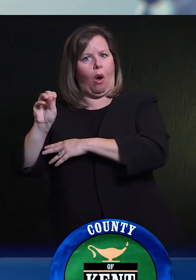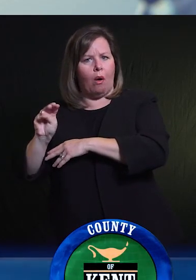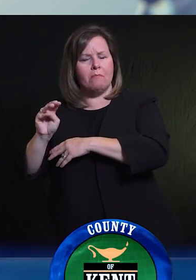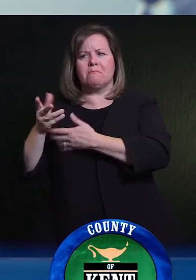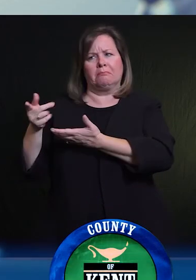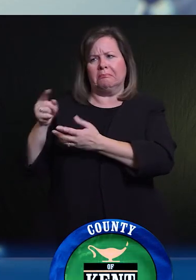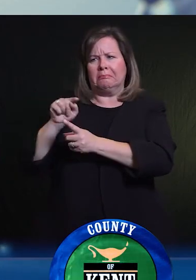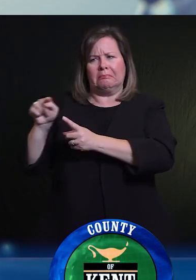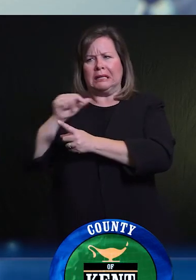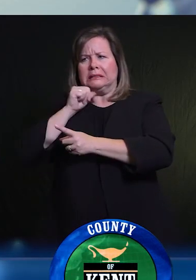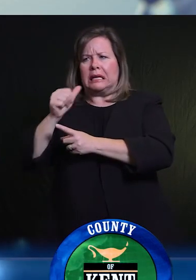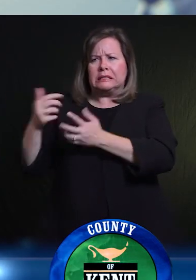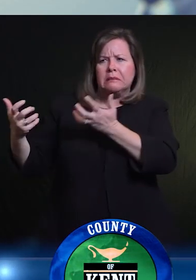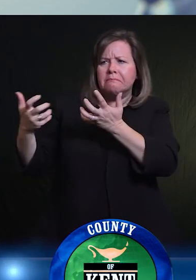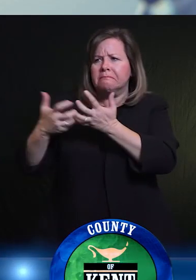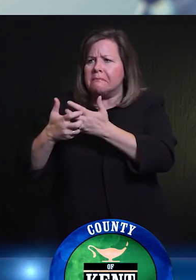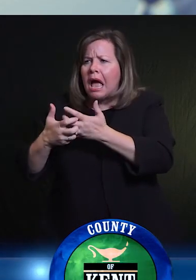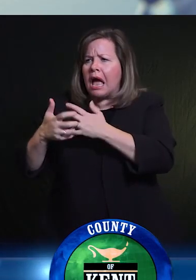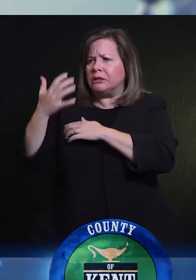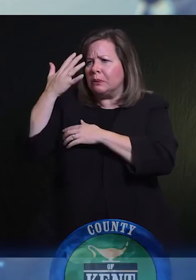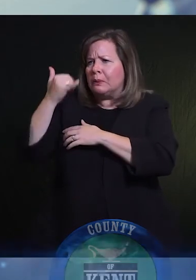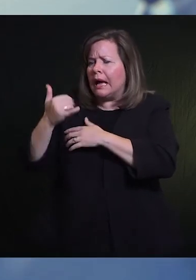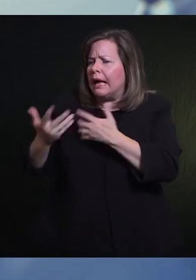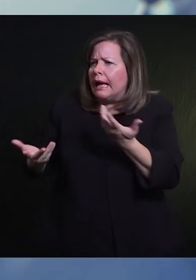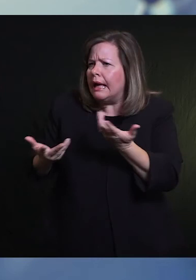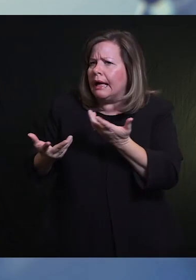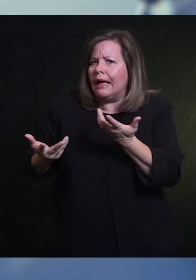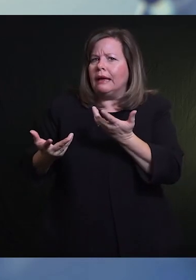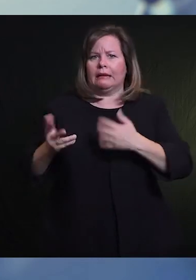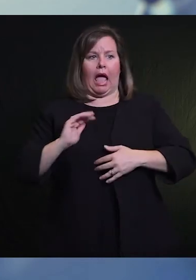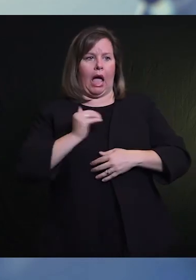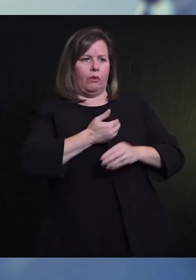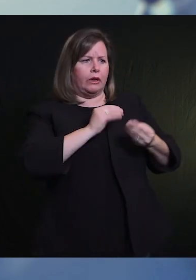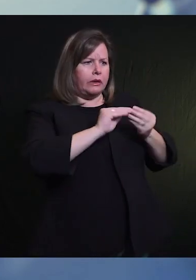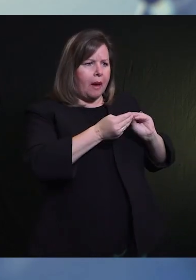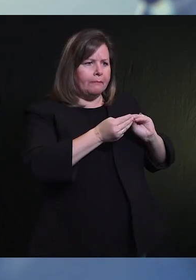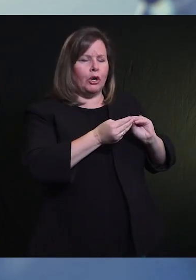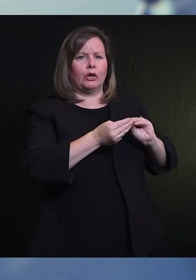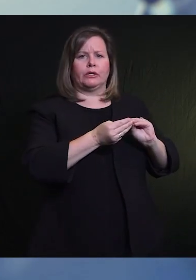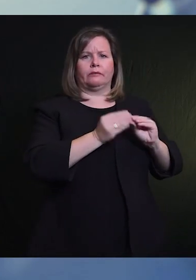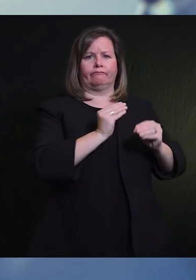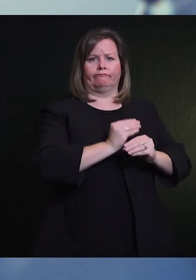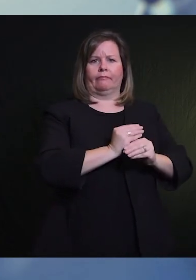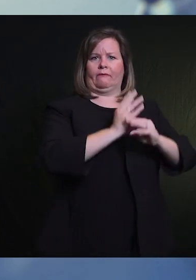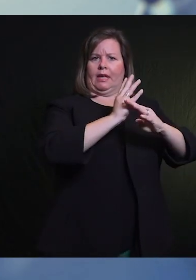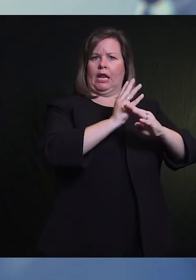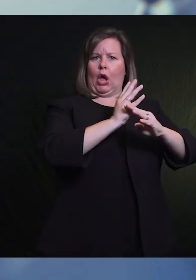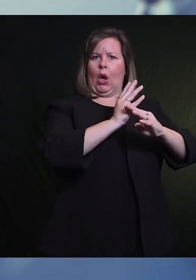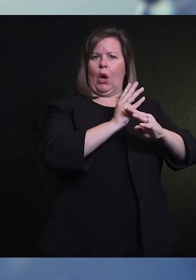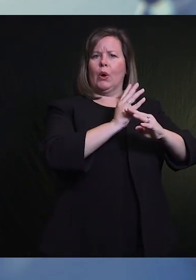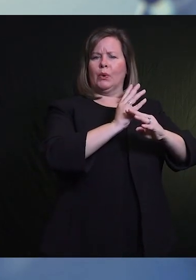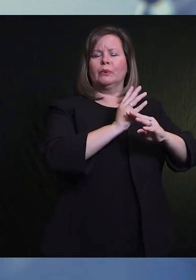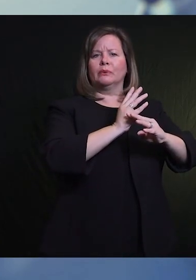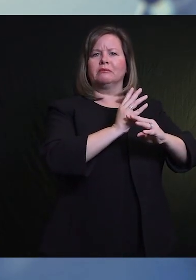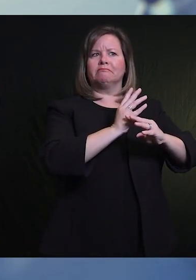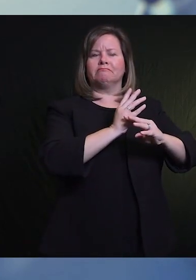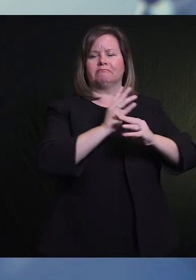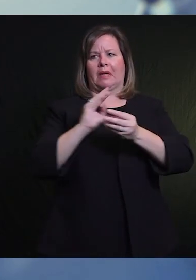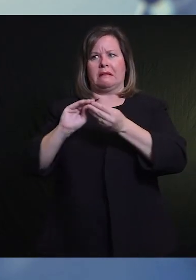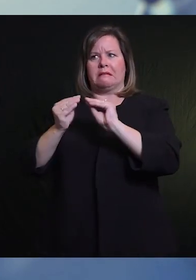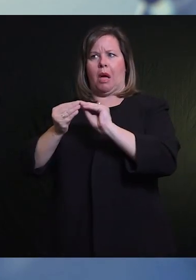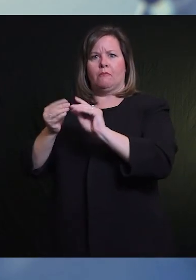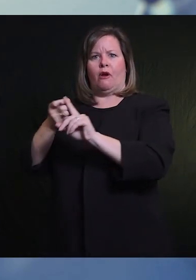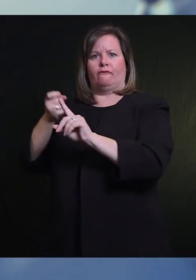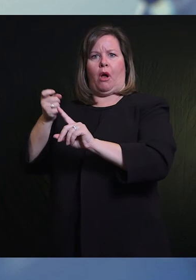descuidados con los números. Y el número que reporto en estos videos es el número que me presenta